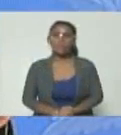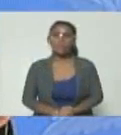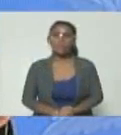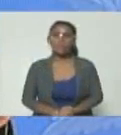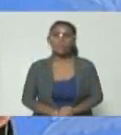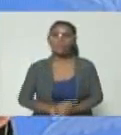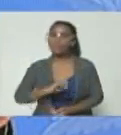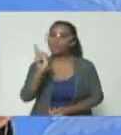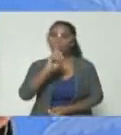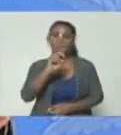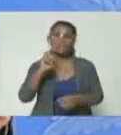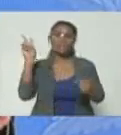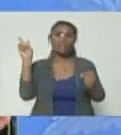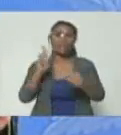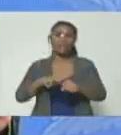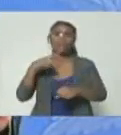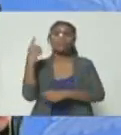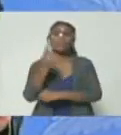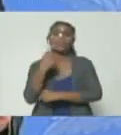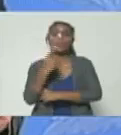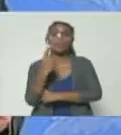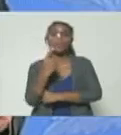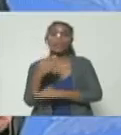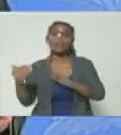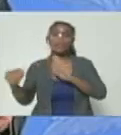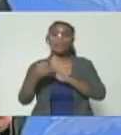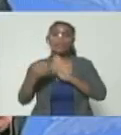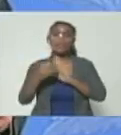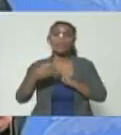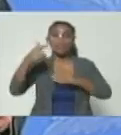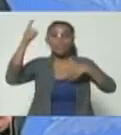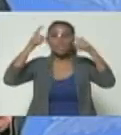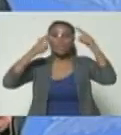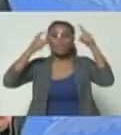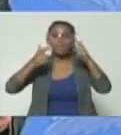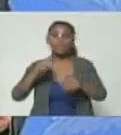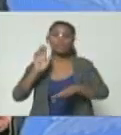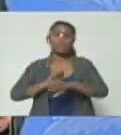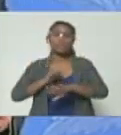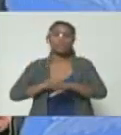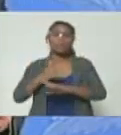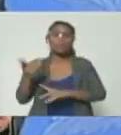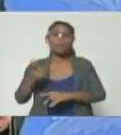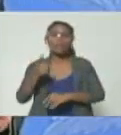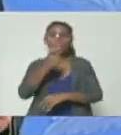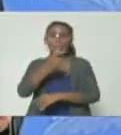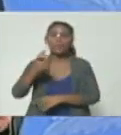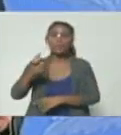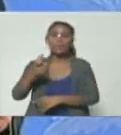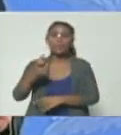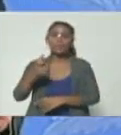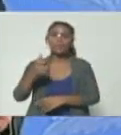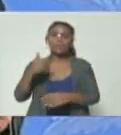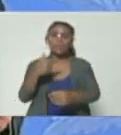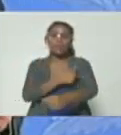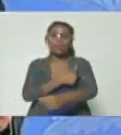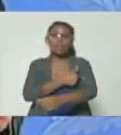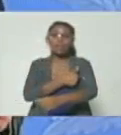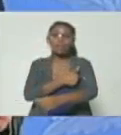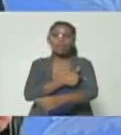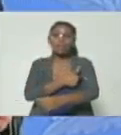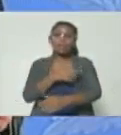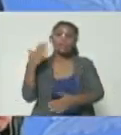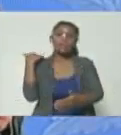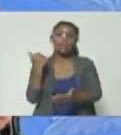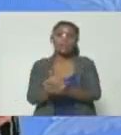No es una violencia solamente contra los chavistas, porque las personas heridas o asesinadas, mientras